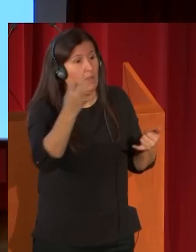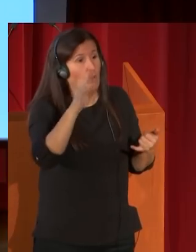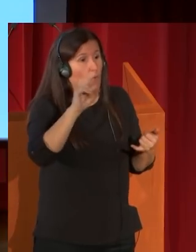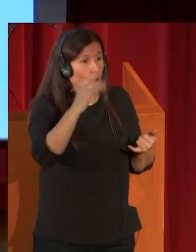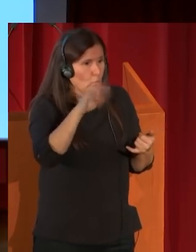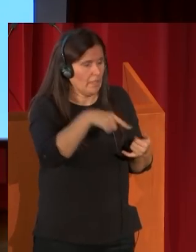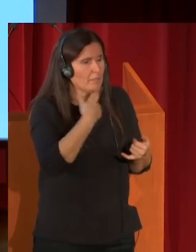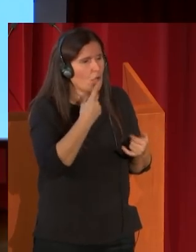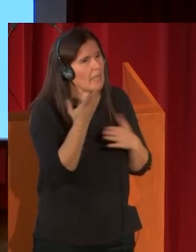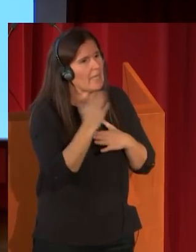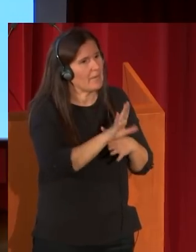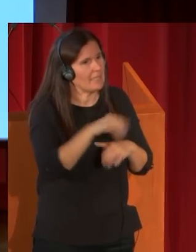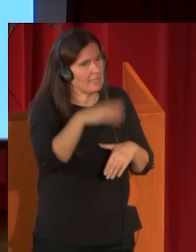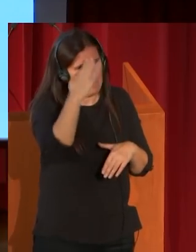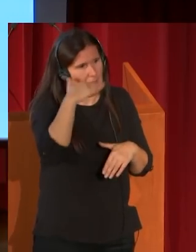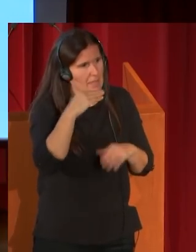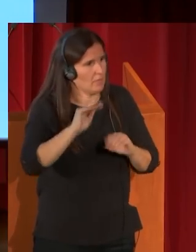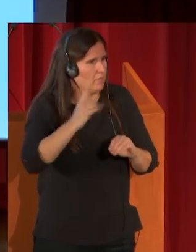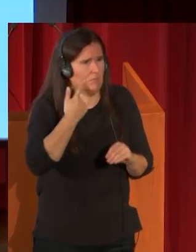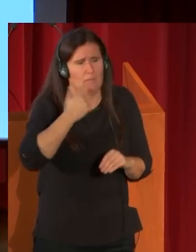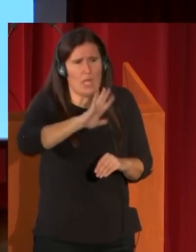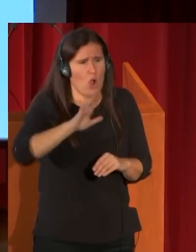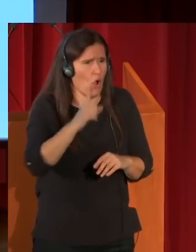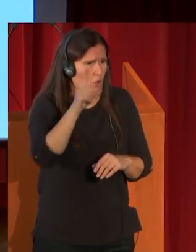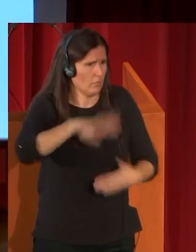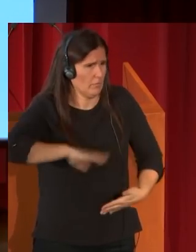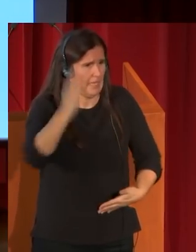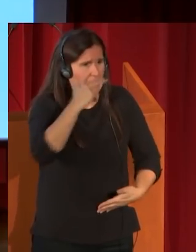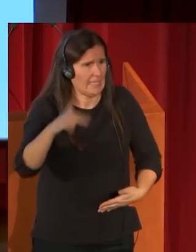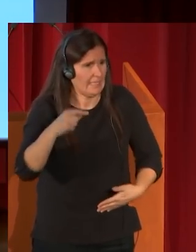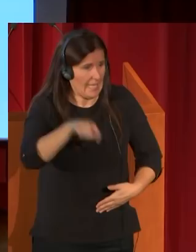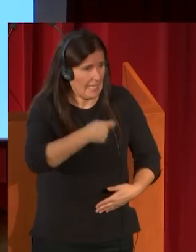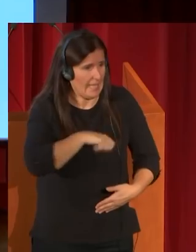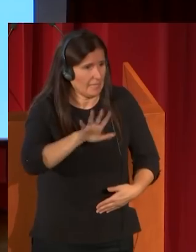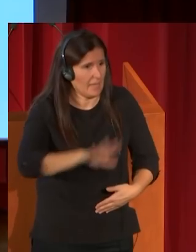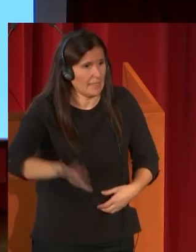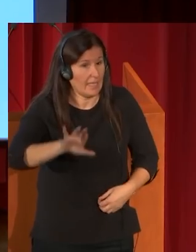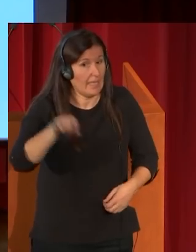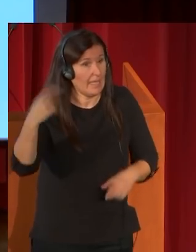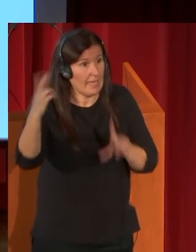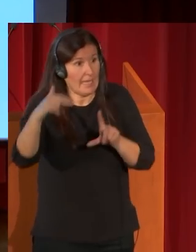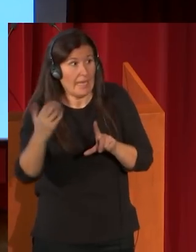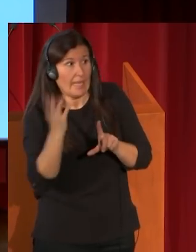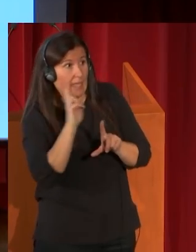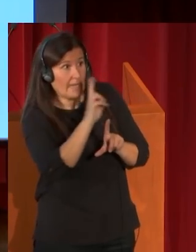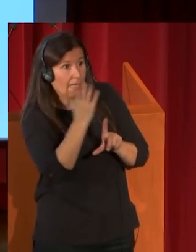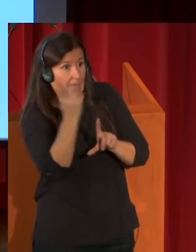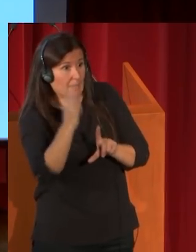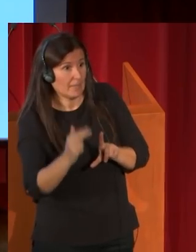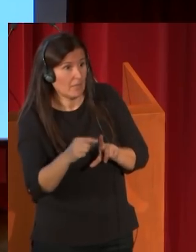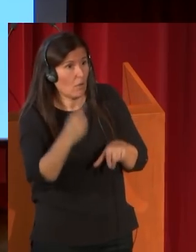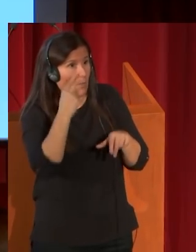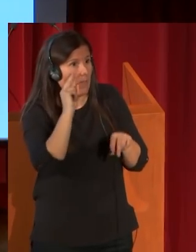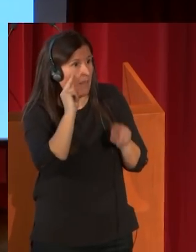representa, el padre que era el mejor retratista del momento en España, le representa como la mirada hacia lo lejos,